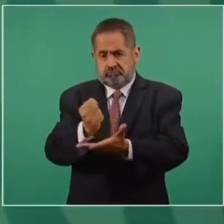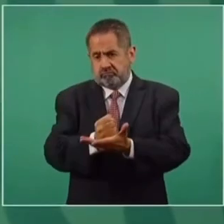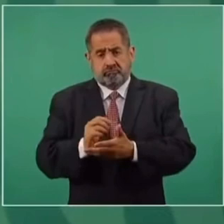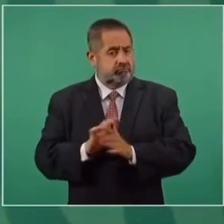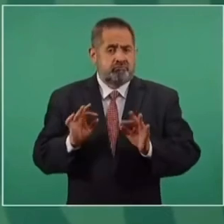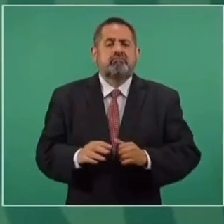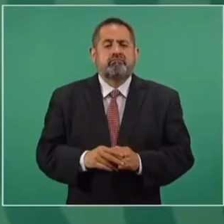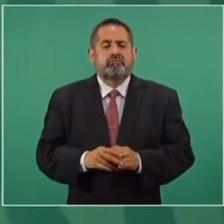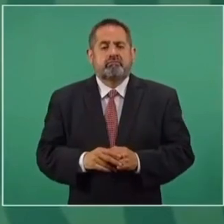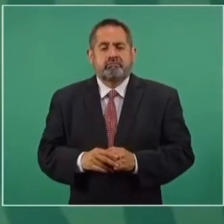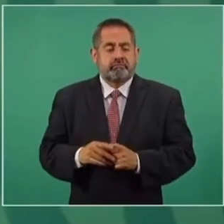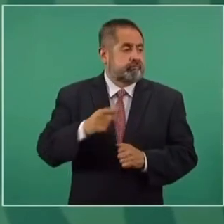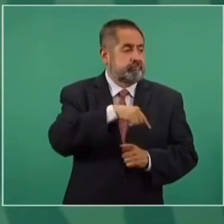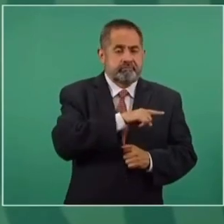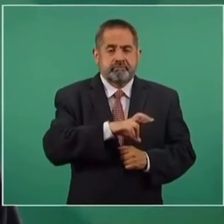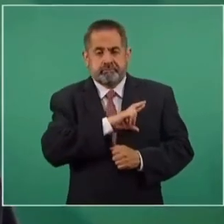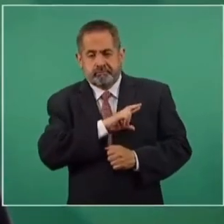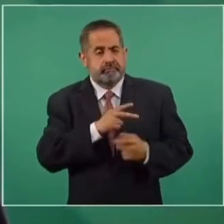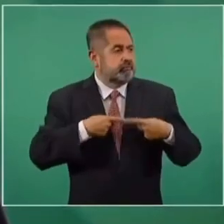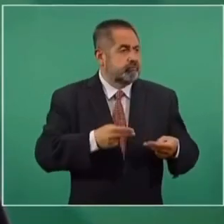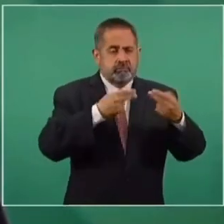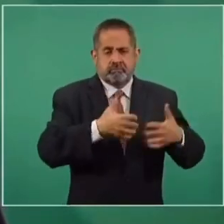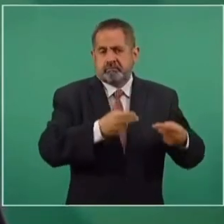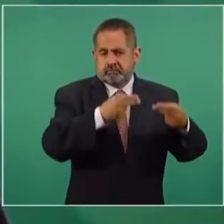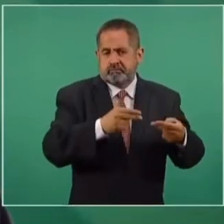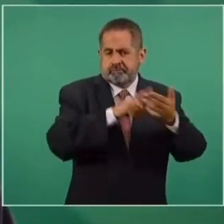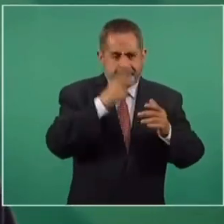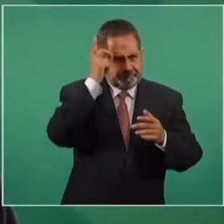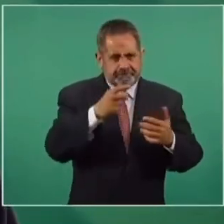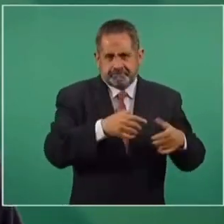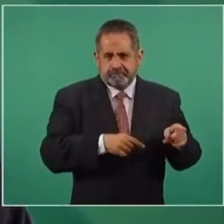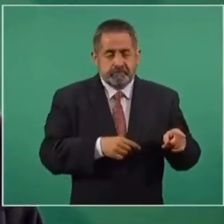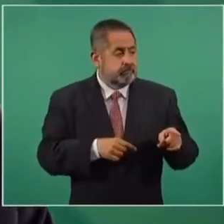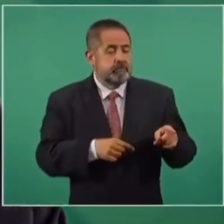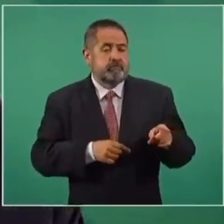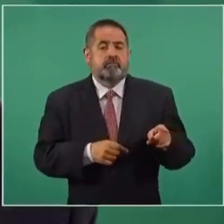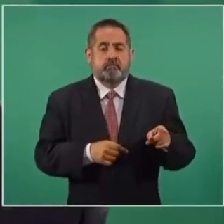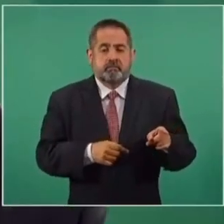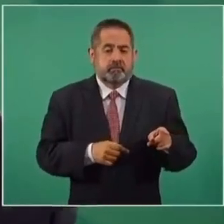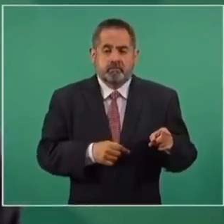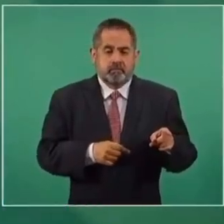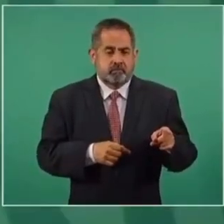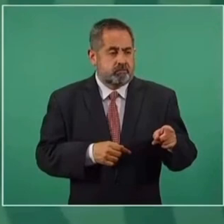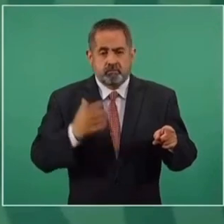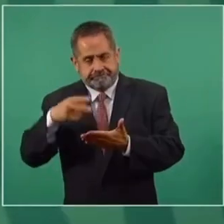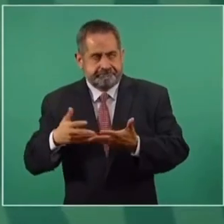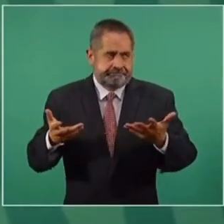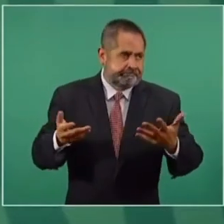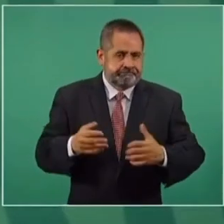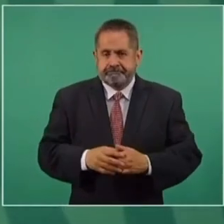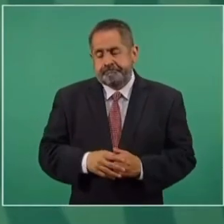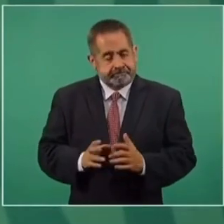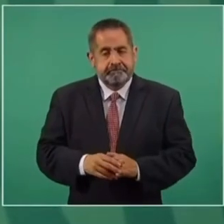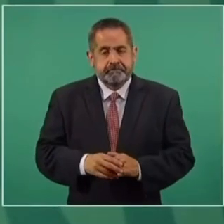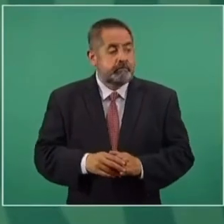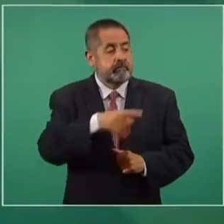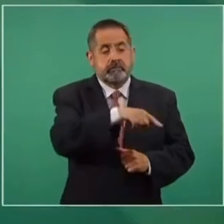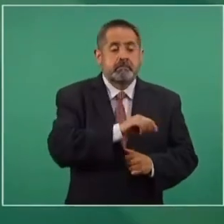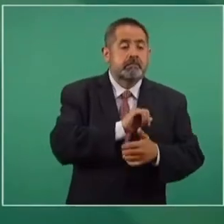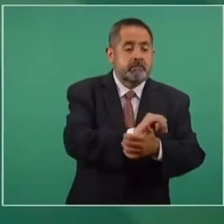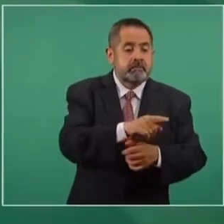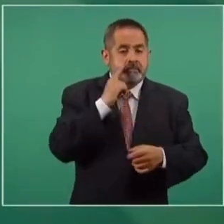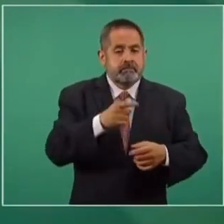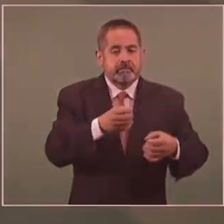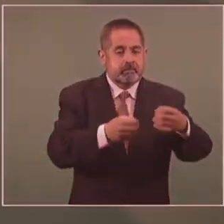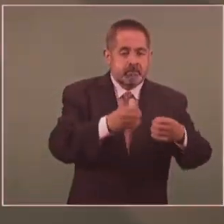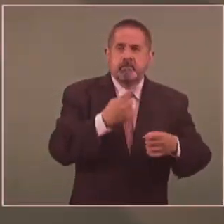Los particulares empresarios que recibieron contratos acudieron a estos